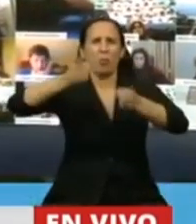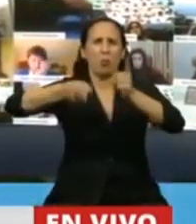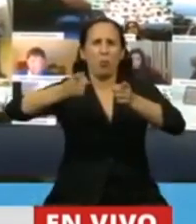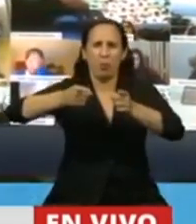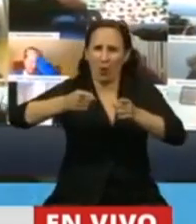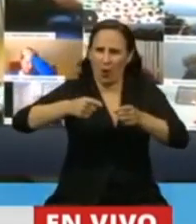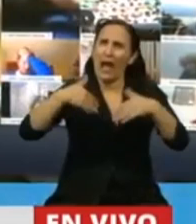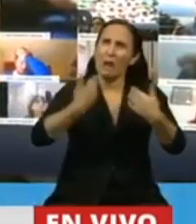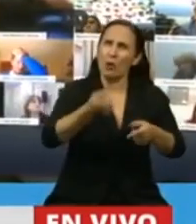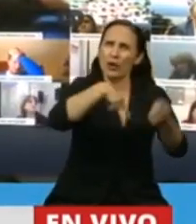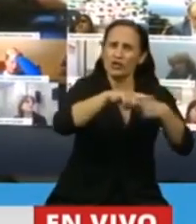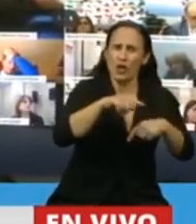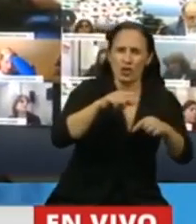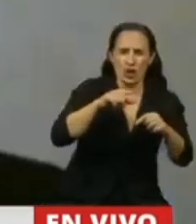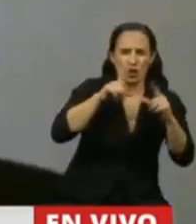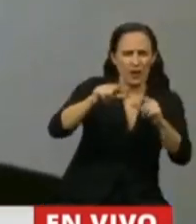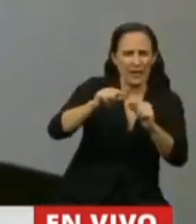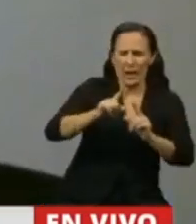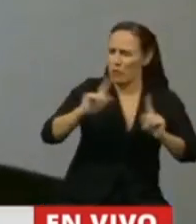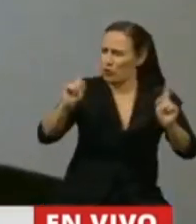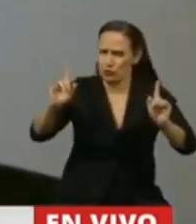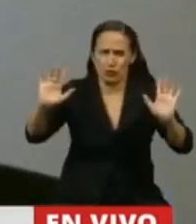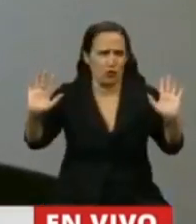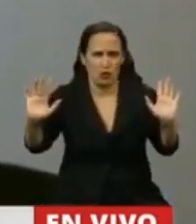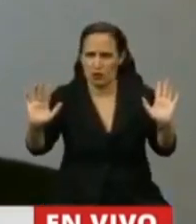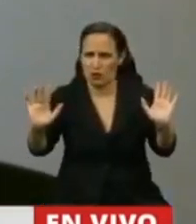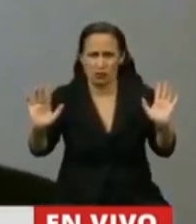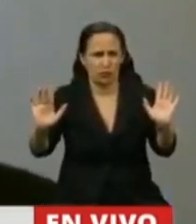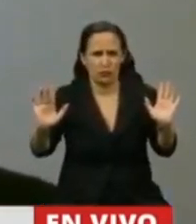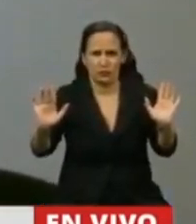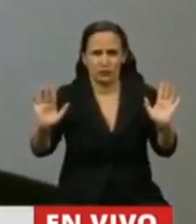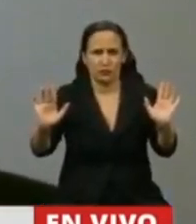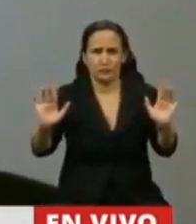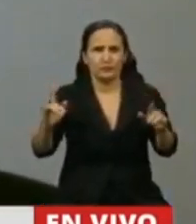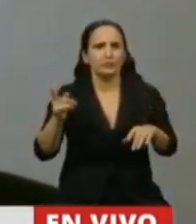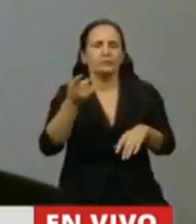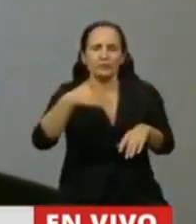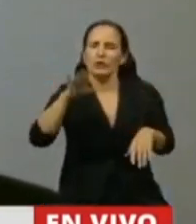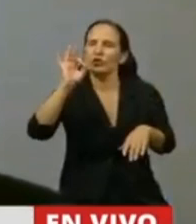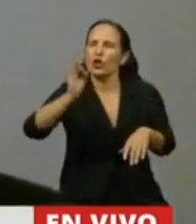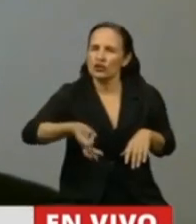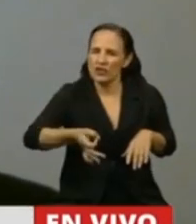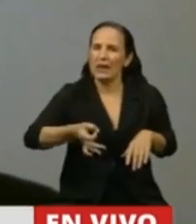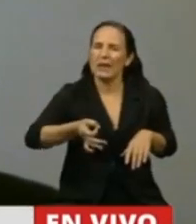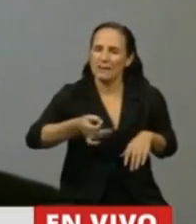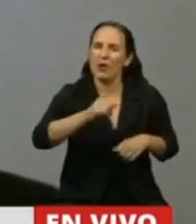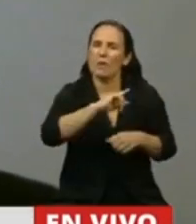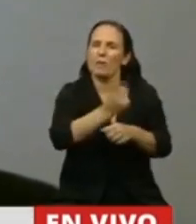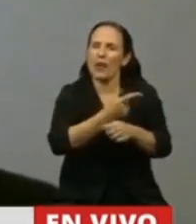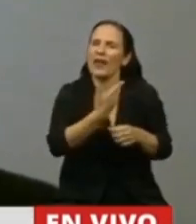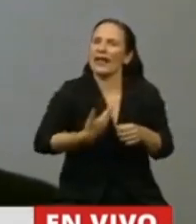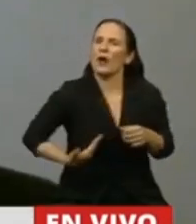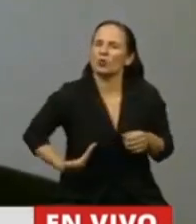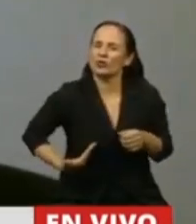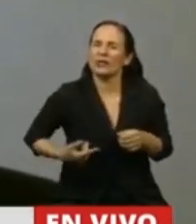reclamo de este decreto de necesidad de urgencia. De ninguna manera. Sabemos cómo está trabajando con los ejecutivos de la